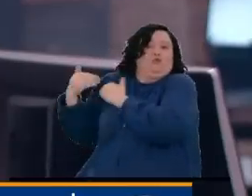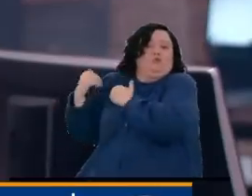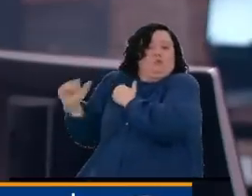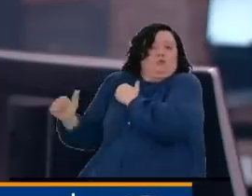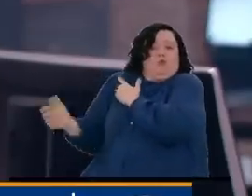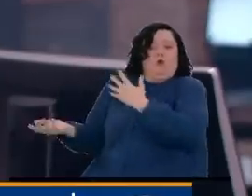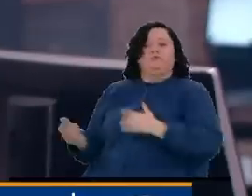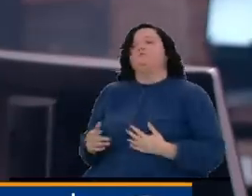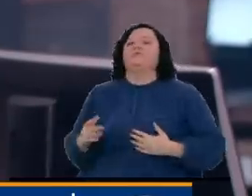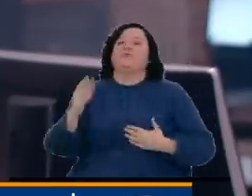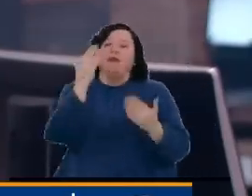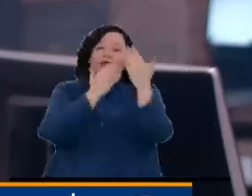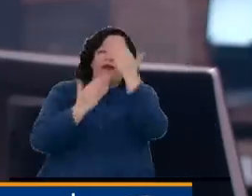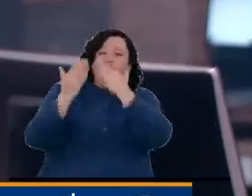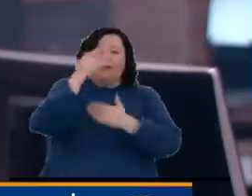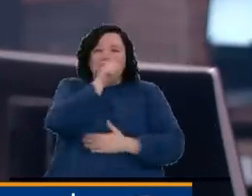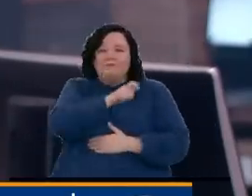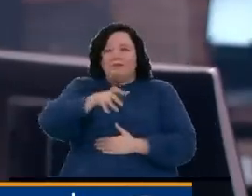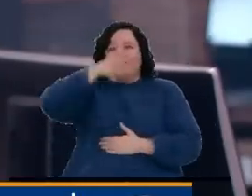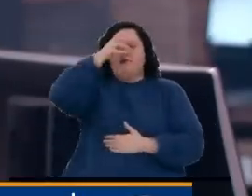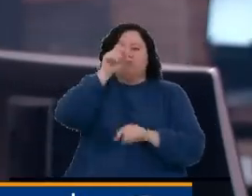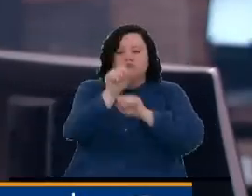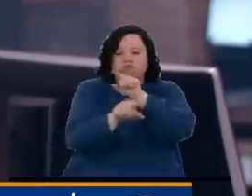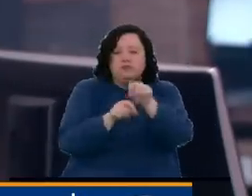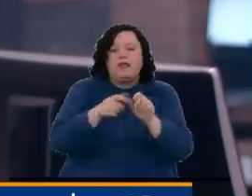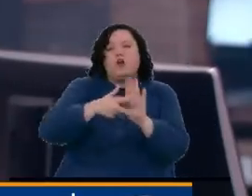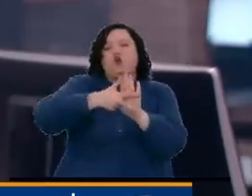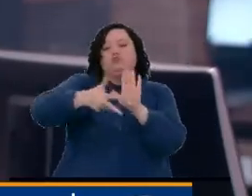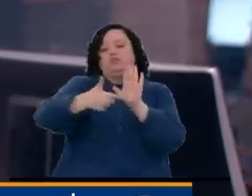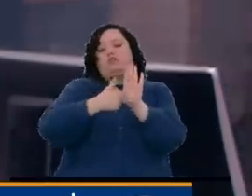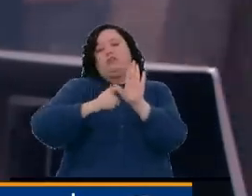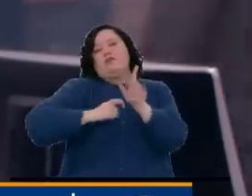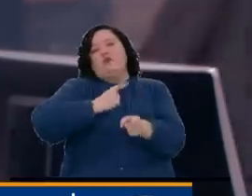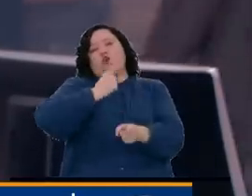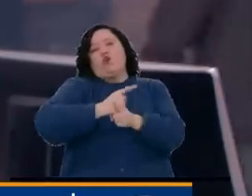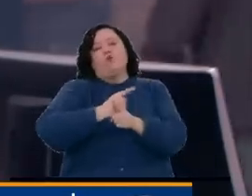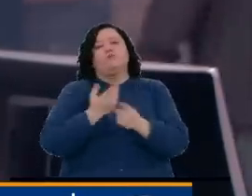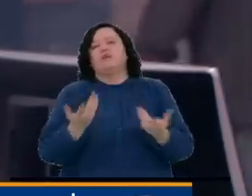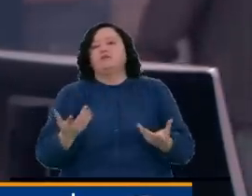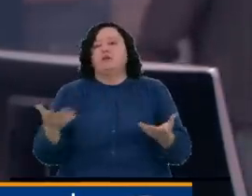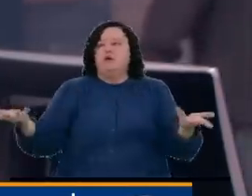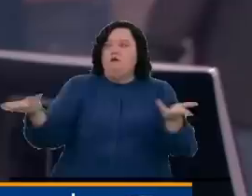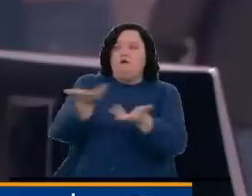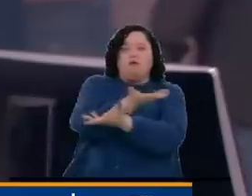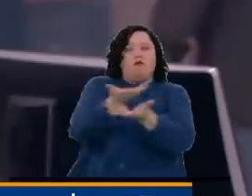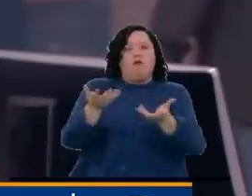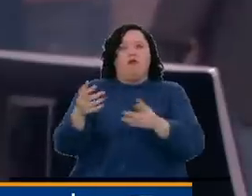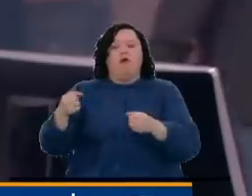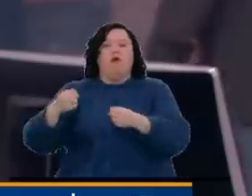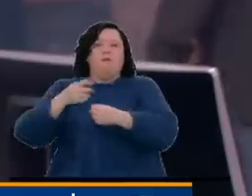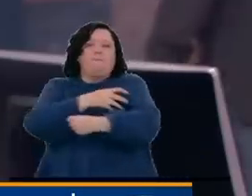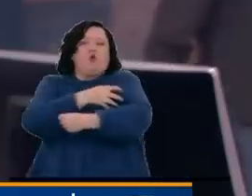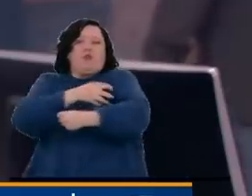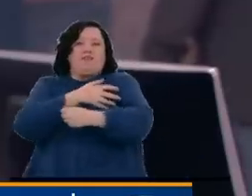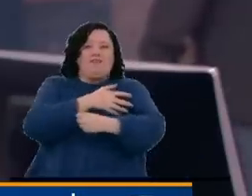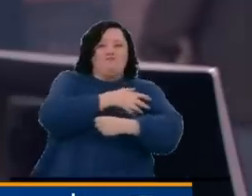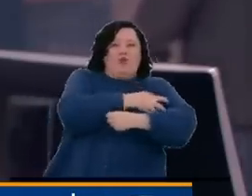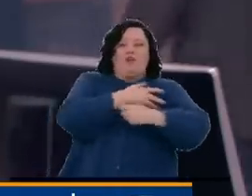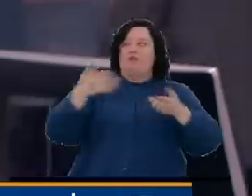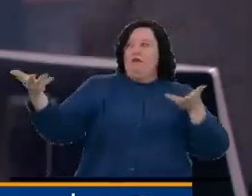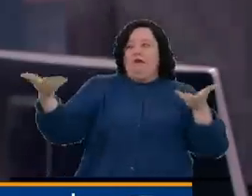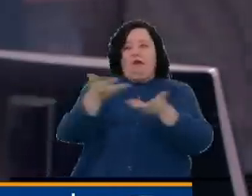Consultamos con analistas y ellos consideran que se debe cumplir la constitución, mantener la colaboración armónica de los poderes públicos y evitar las